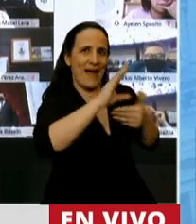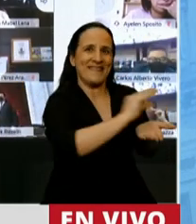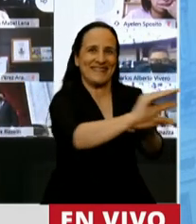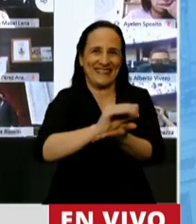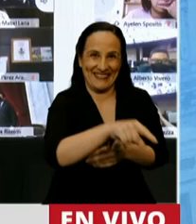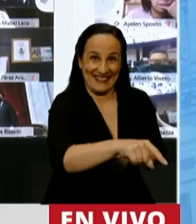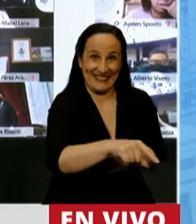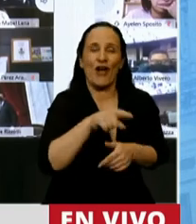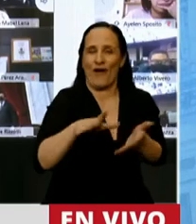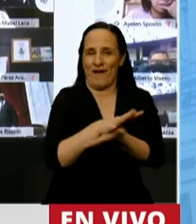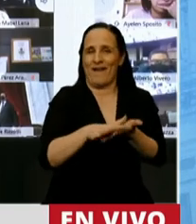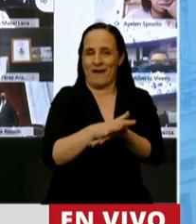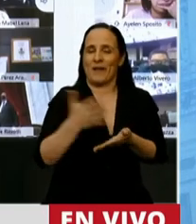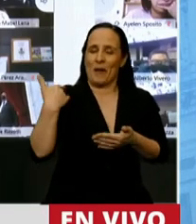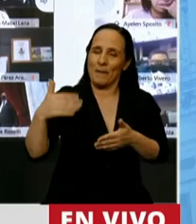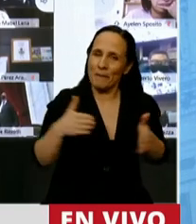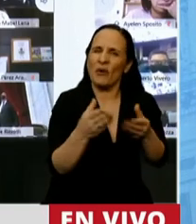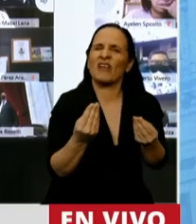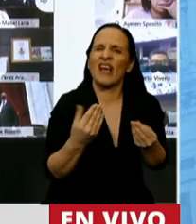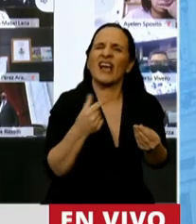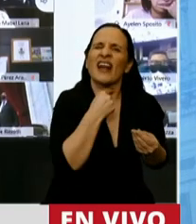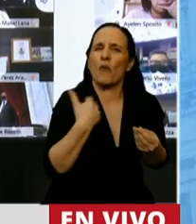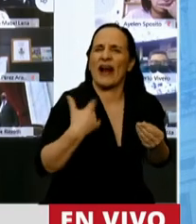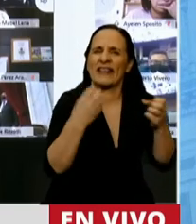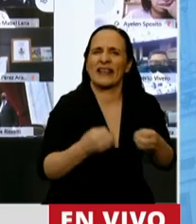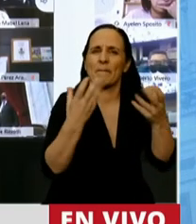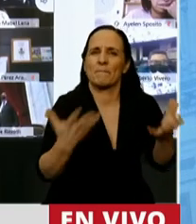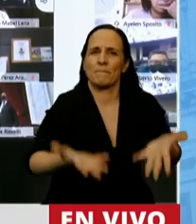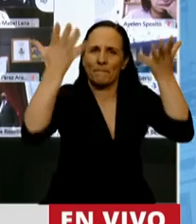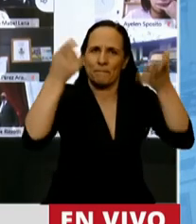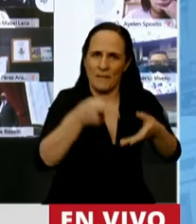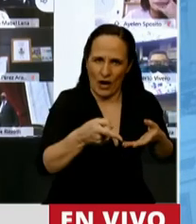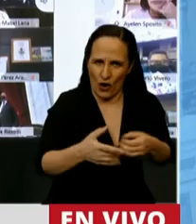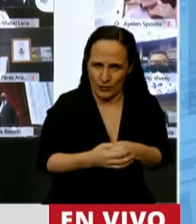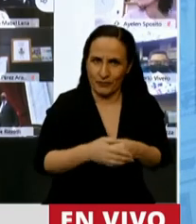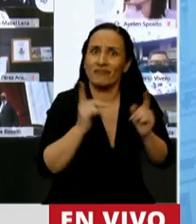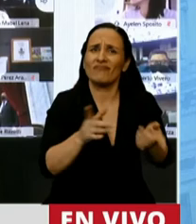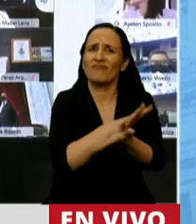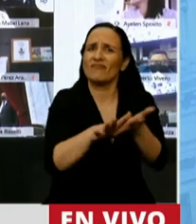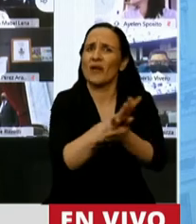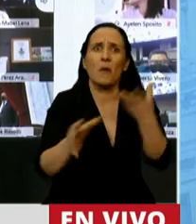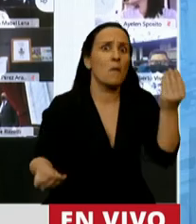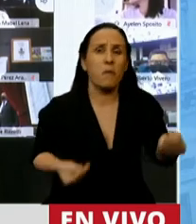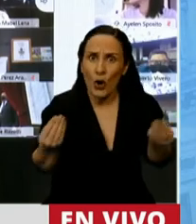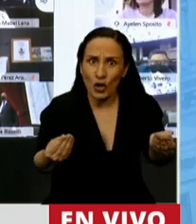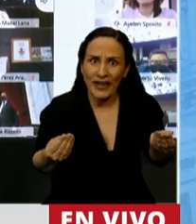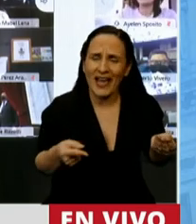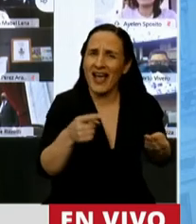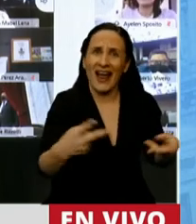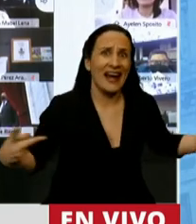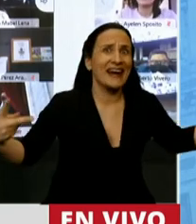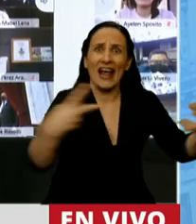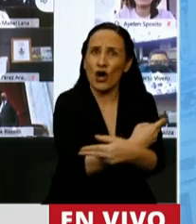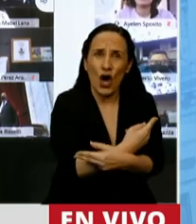que nos vuelve a colocar en el camino de poner a la Argentina de pie. Y doblemente reparador porque justamente la contracara de ese recorte